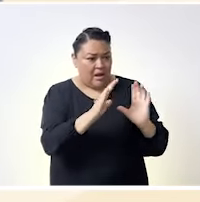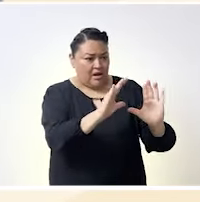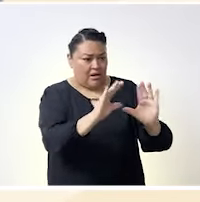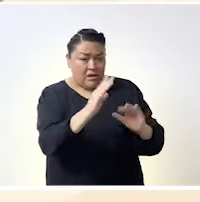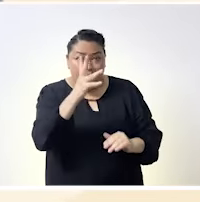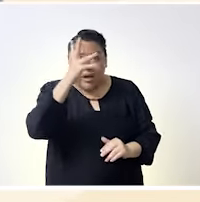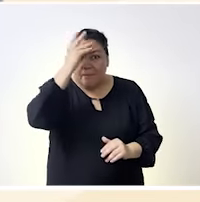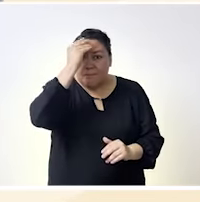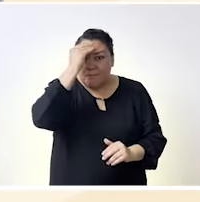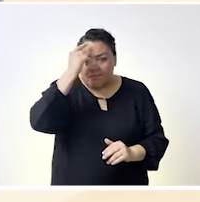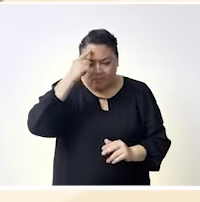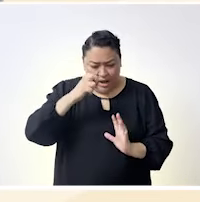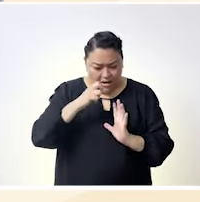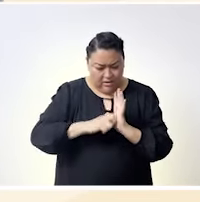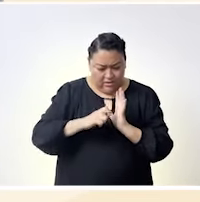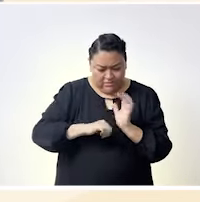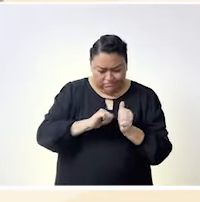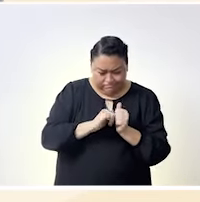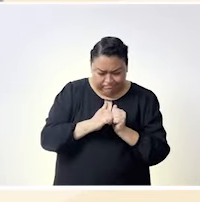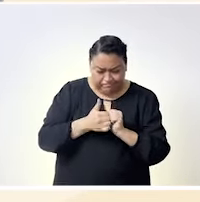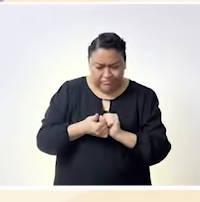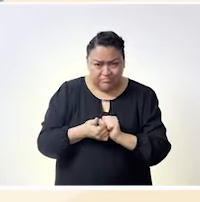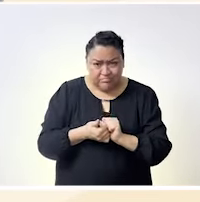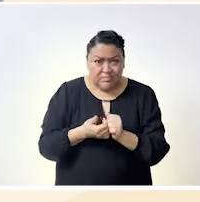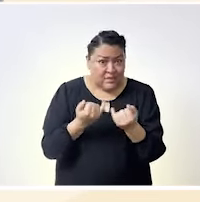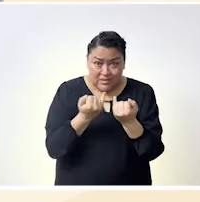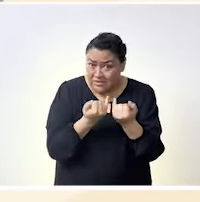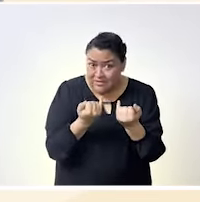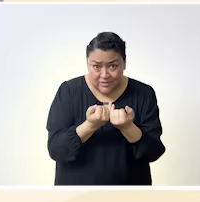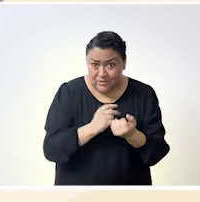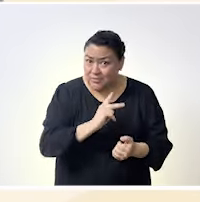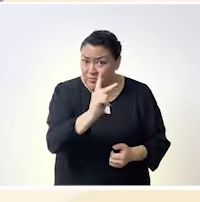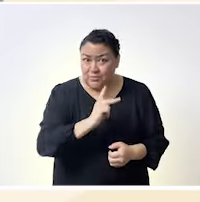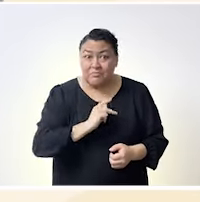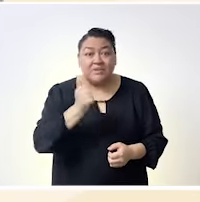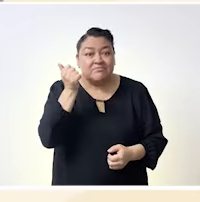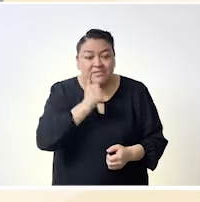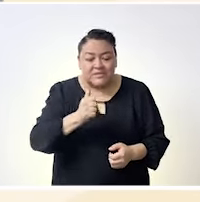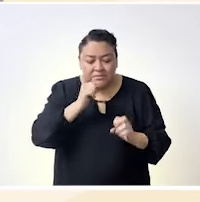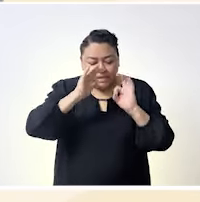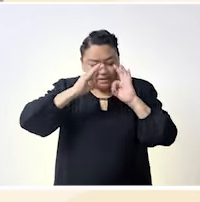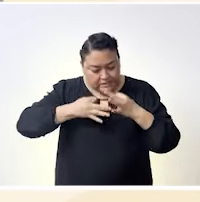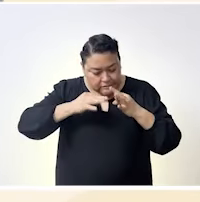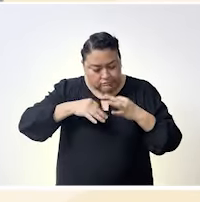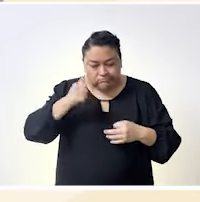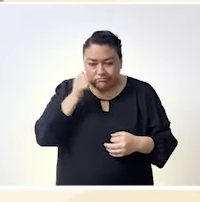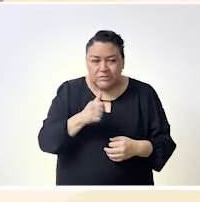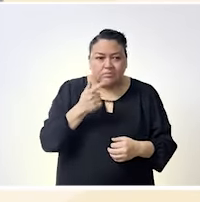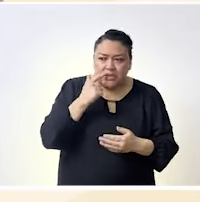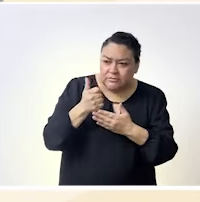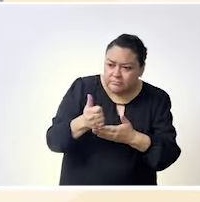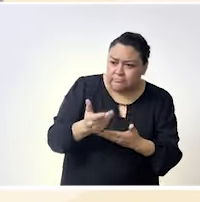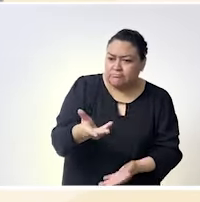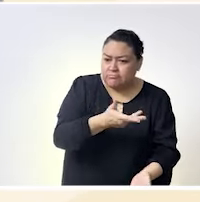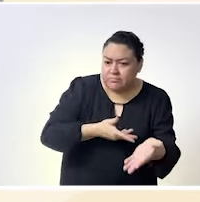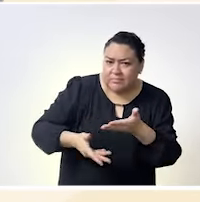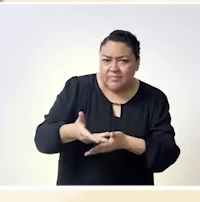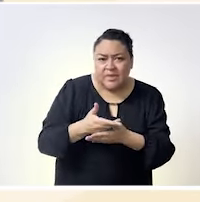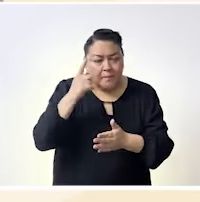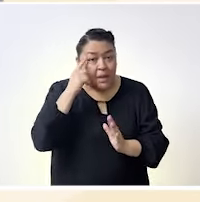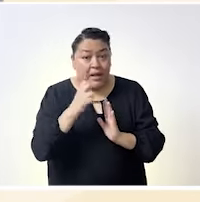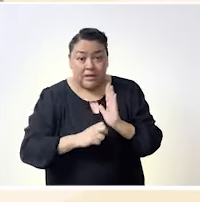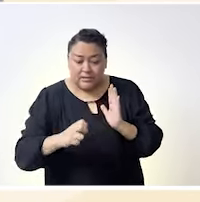no de etc como hacerla es de sincretismo pero pues bueno es mucho el estar en ese compromiso de vigilancia en ese